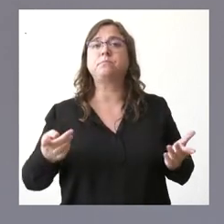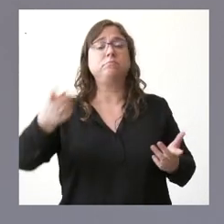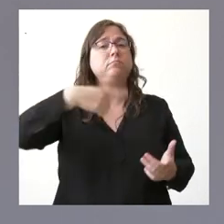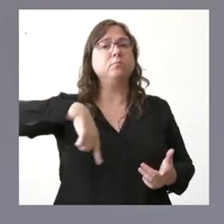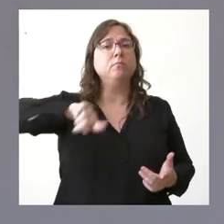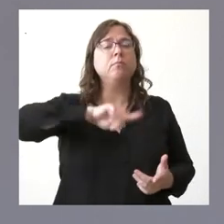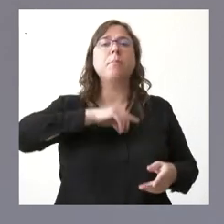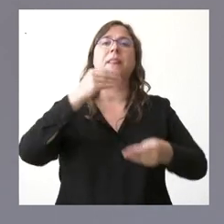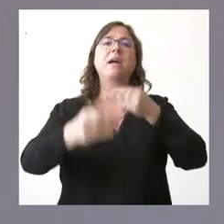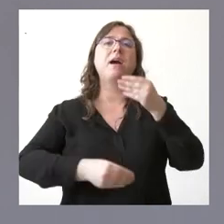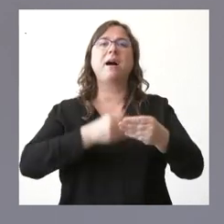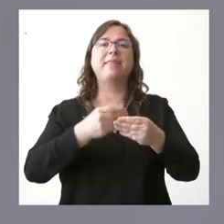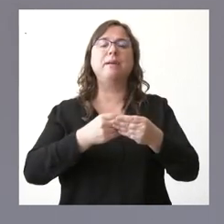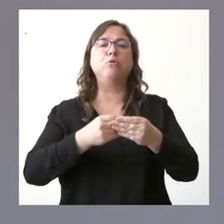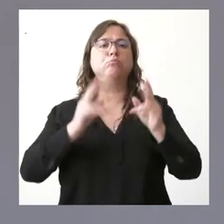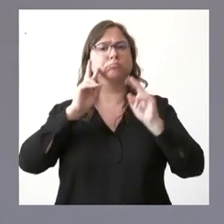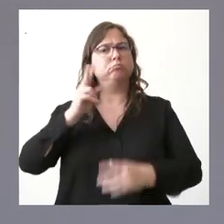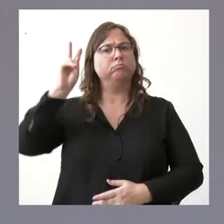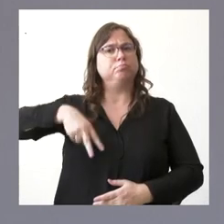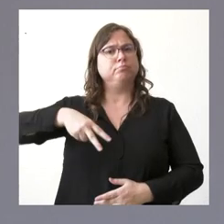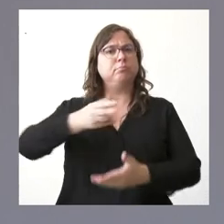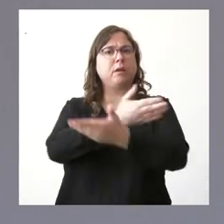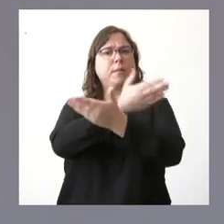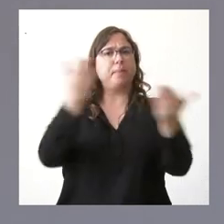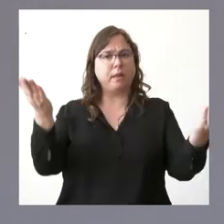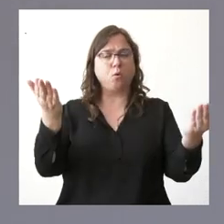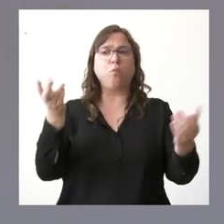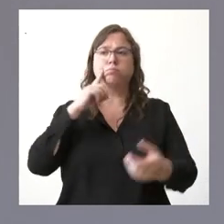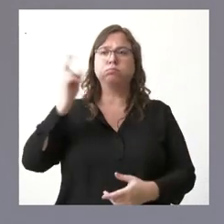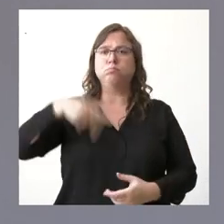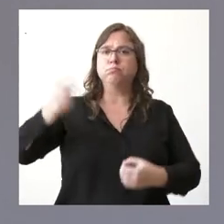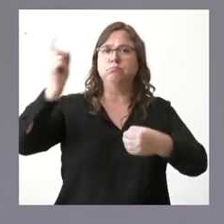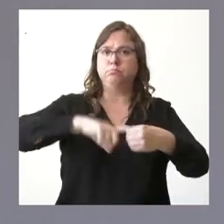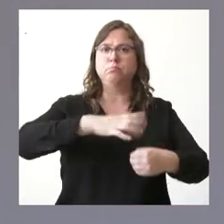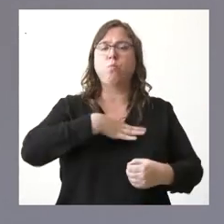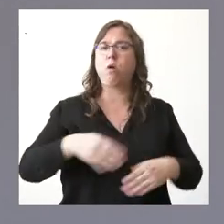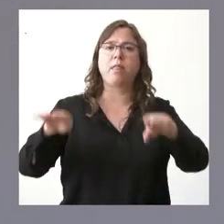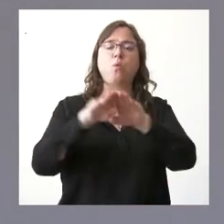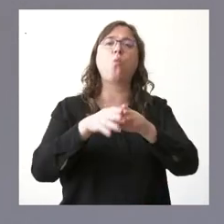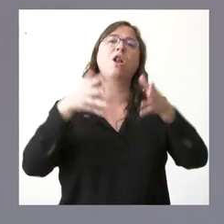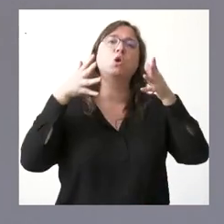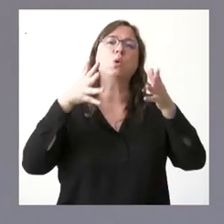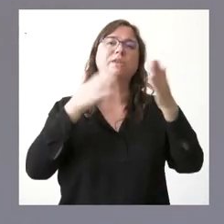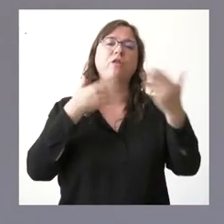caso lo que hacemos es reconocer la legitimidad del resto de las partes que forman este consejo del diálogo social tanto los